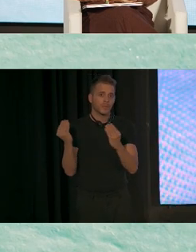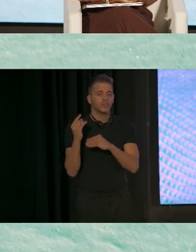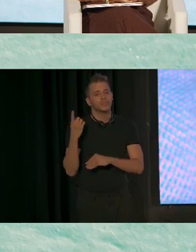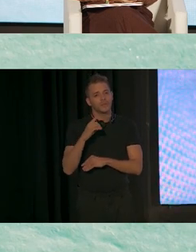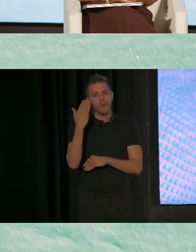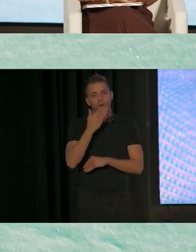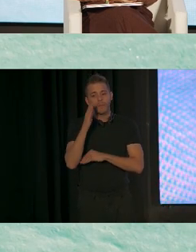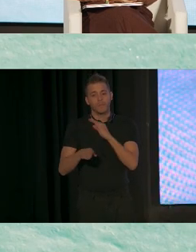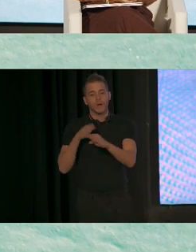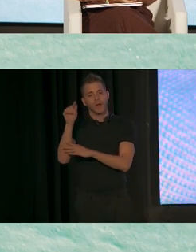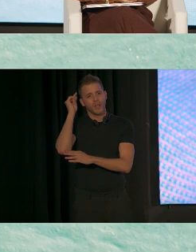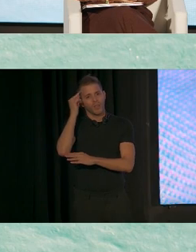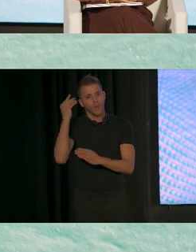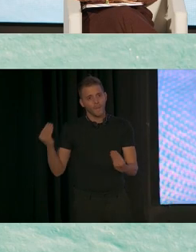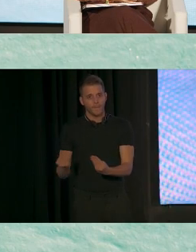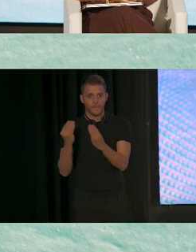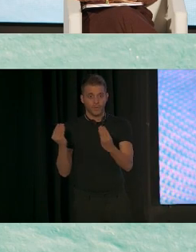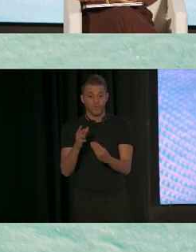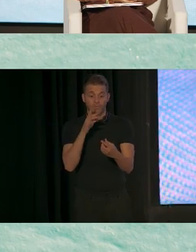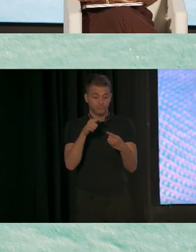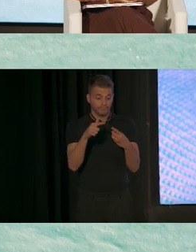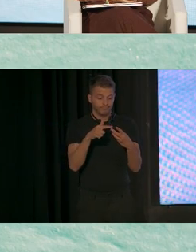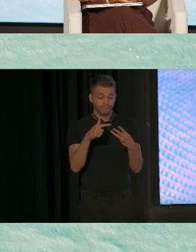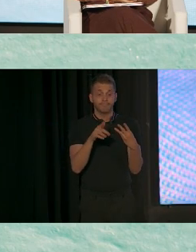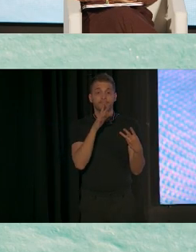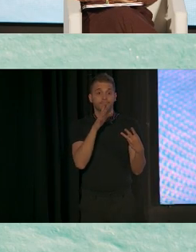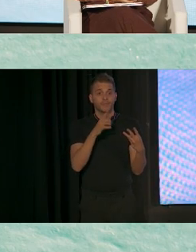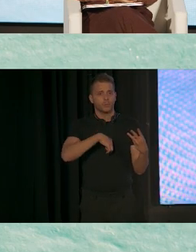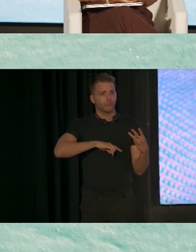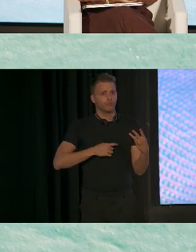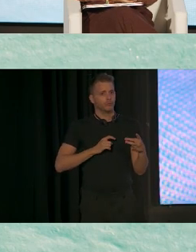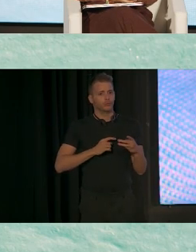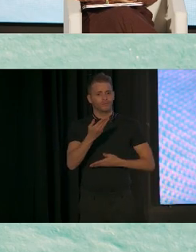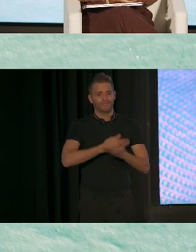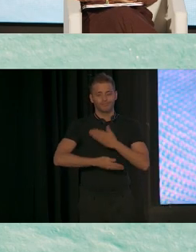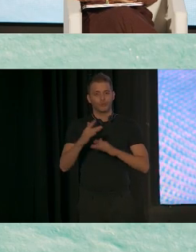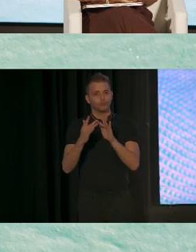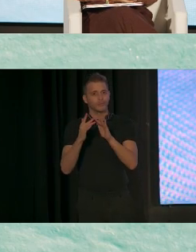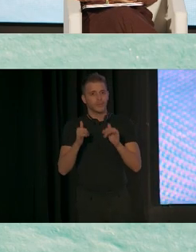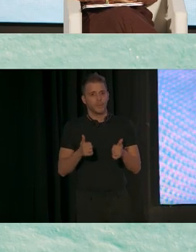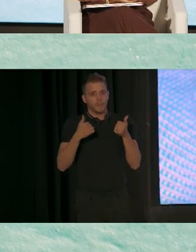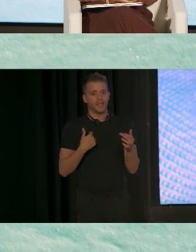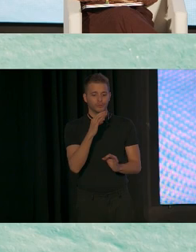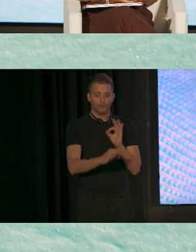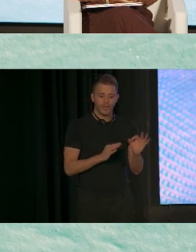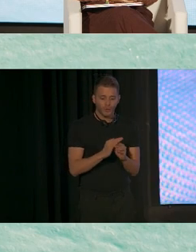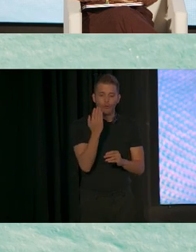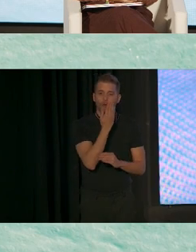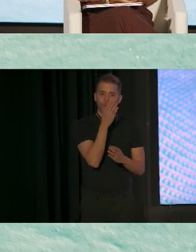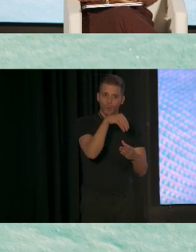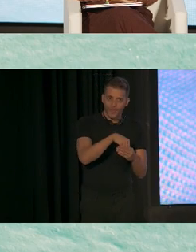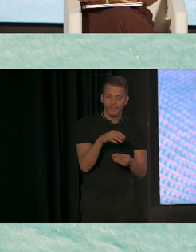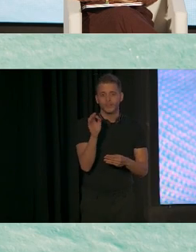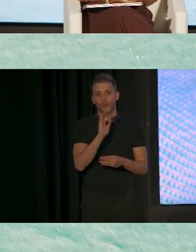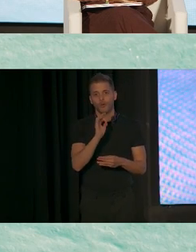escuela con estabilidad. Por esta razón, buscamos formar más colaboraciones con organizaciones en la escuela y